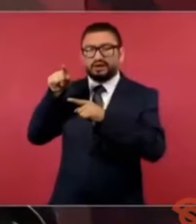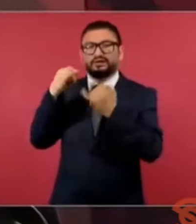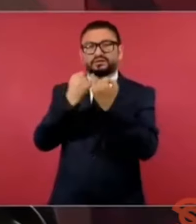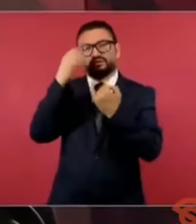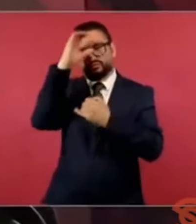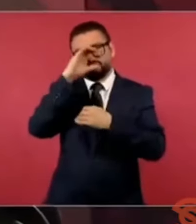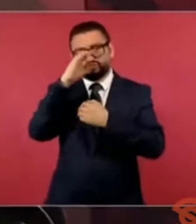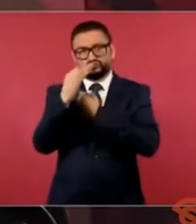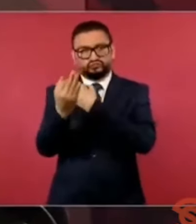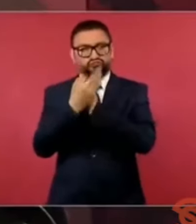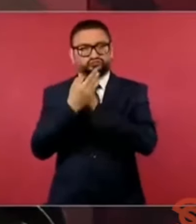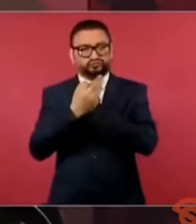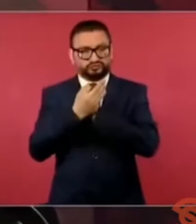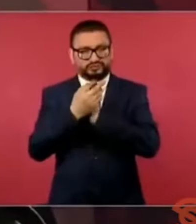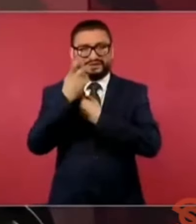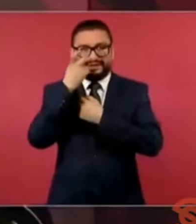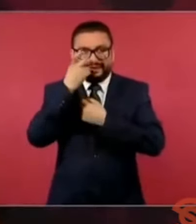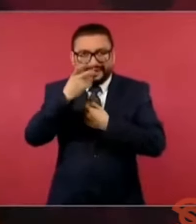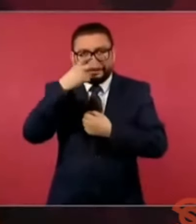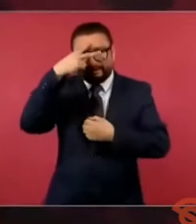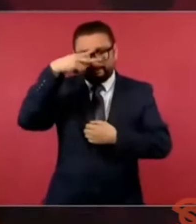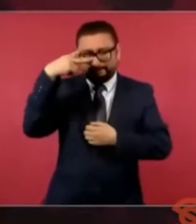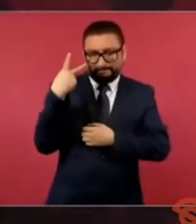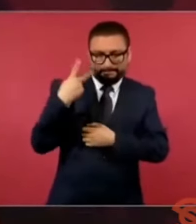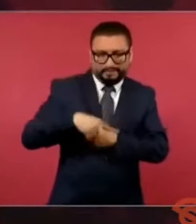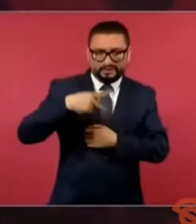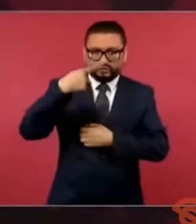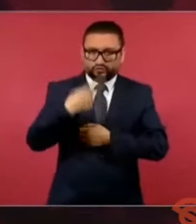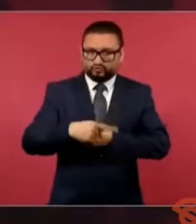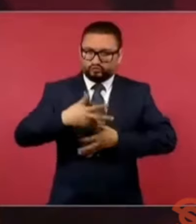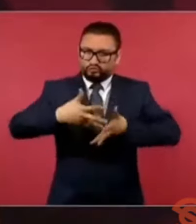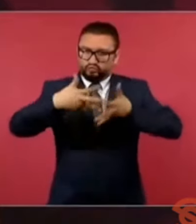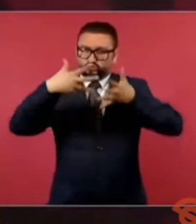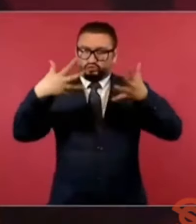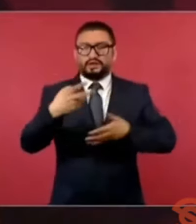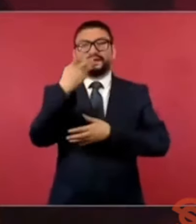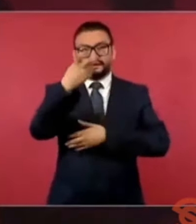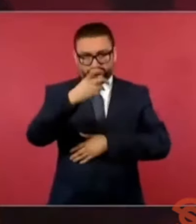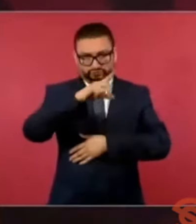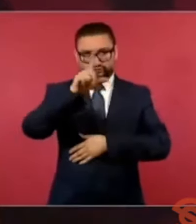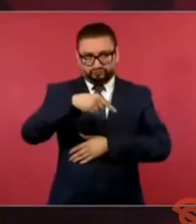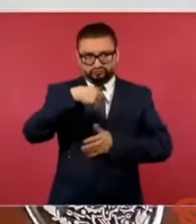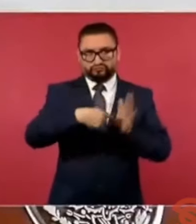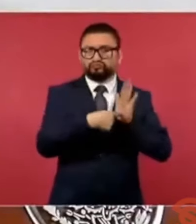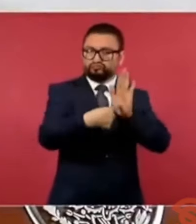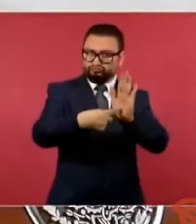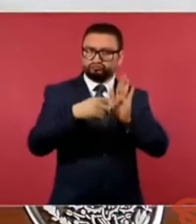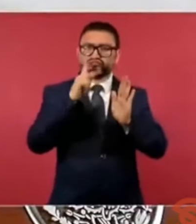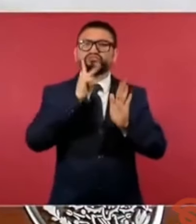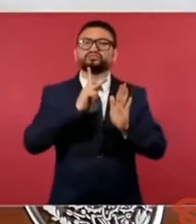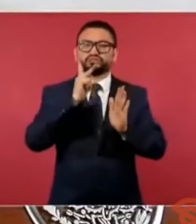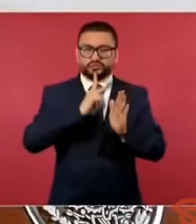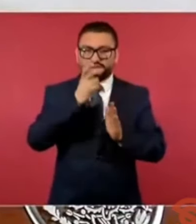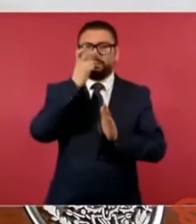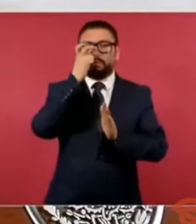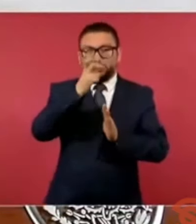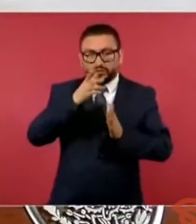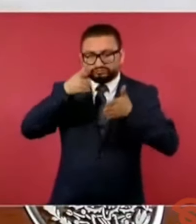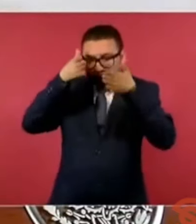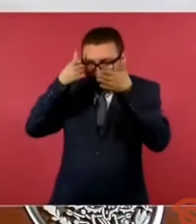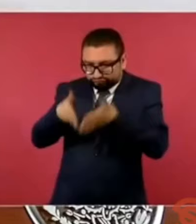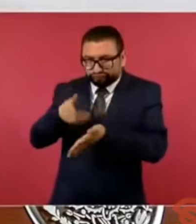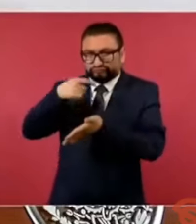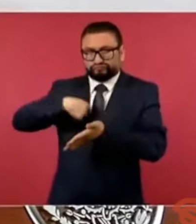Esa es la grandeza de México, y eso lo voy a probar, y a eso me voy a dedicar